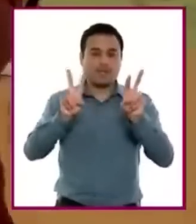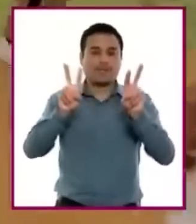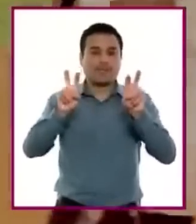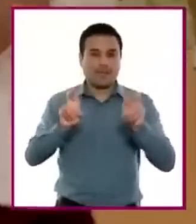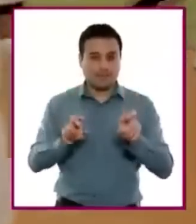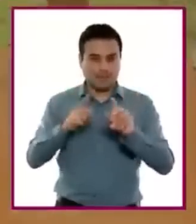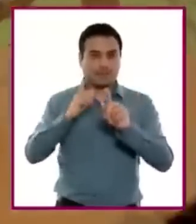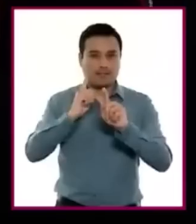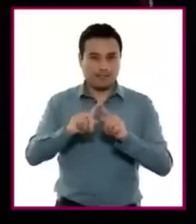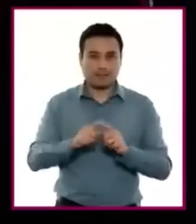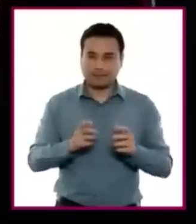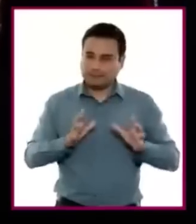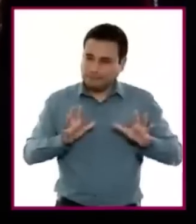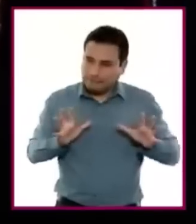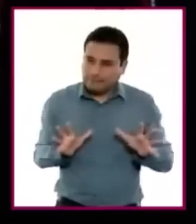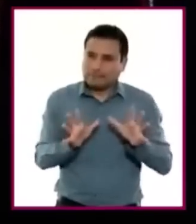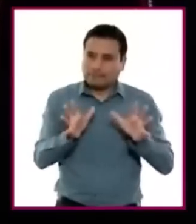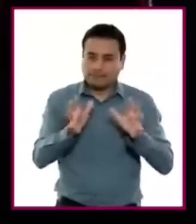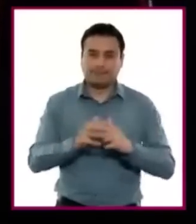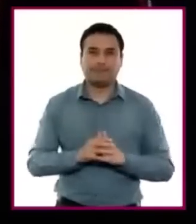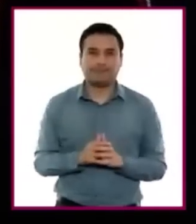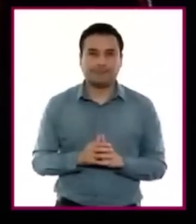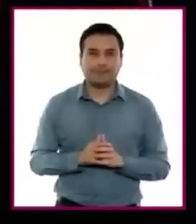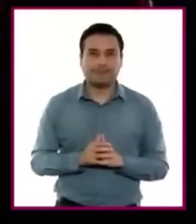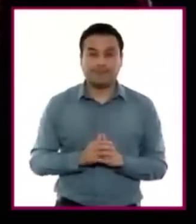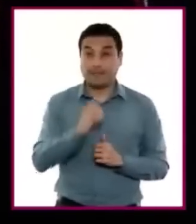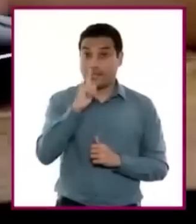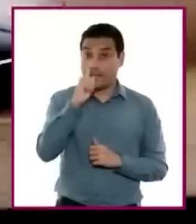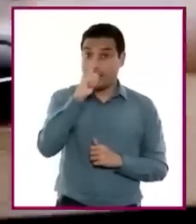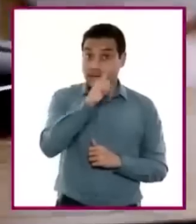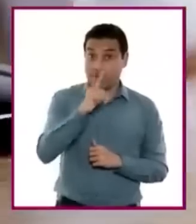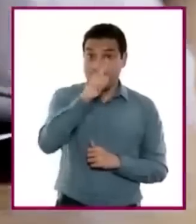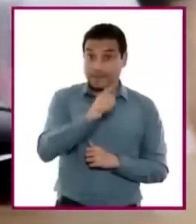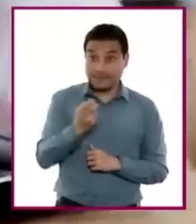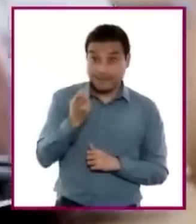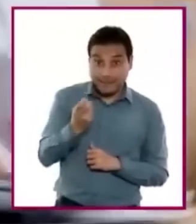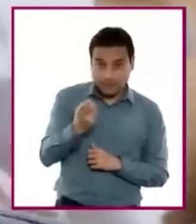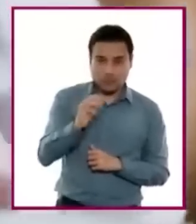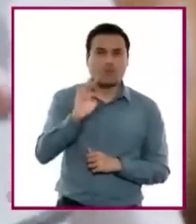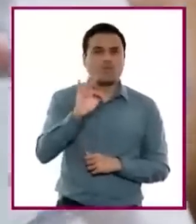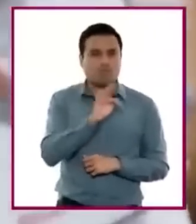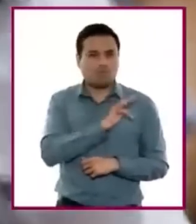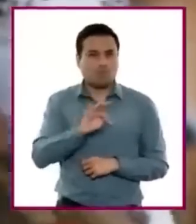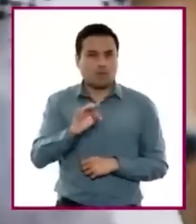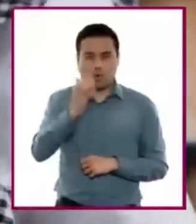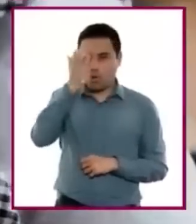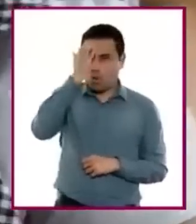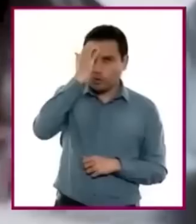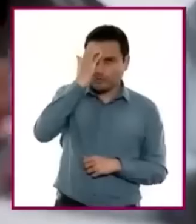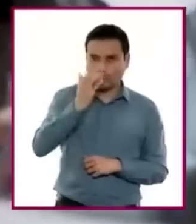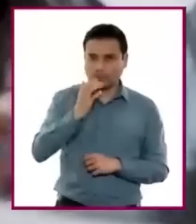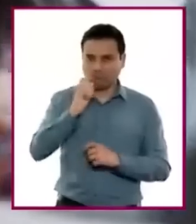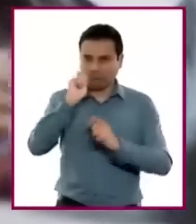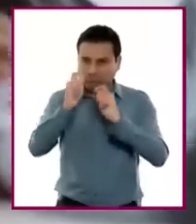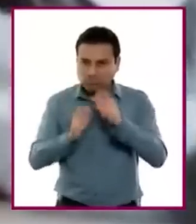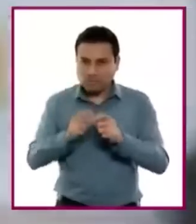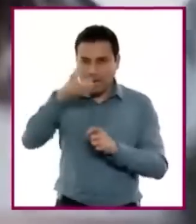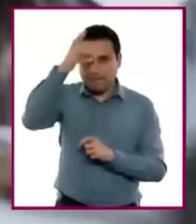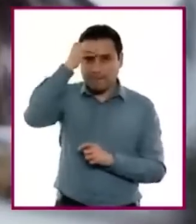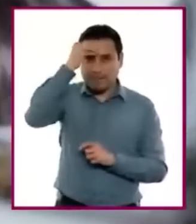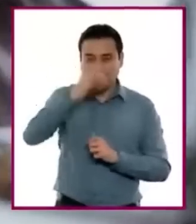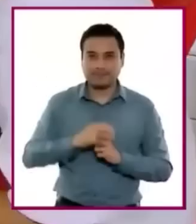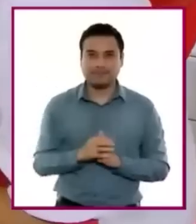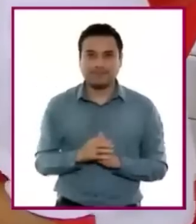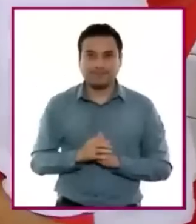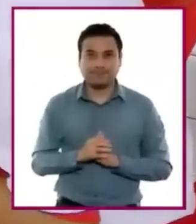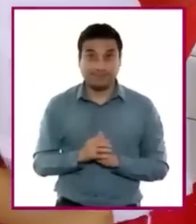otros tres. Estos lenguajes son herramientas para abordar conocimientos, por lo que no tiene sentido postergar o dedicar menos